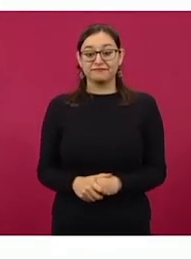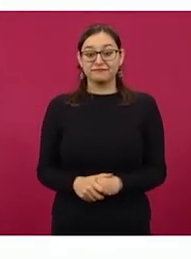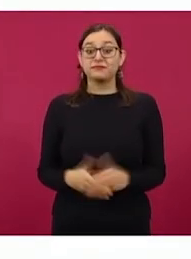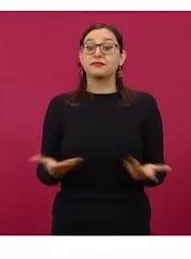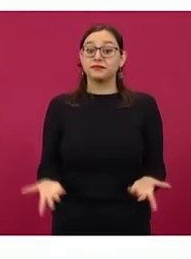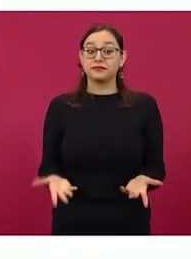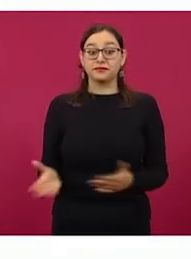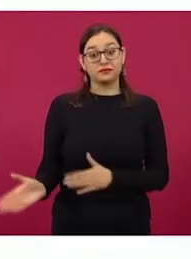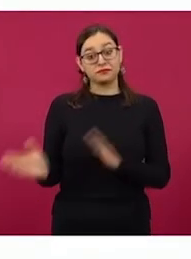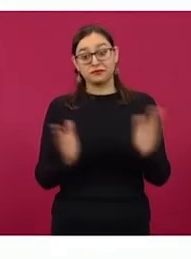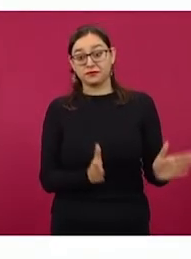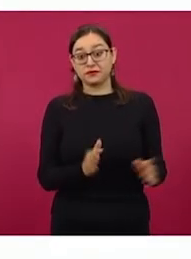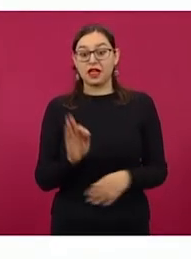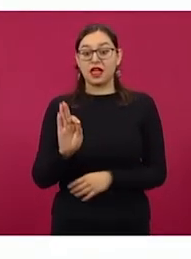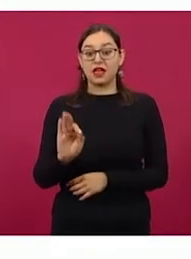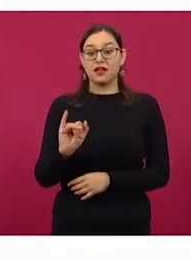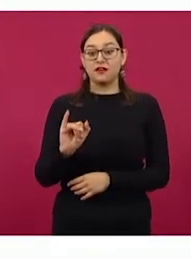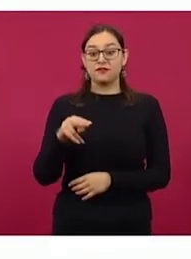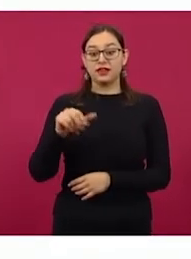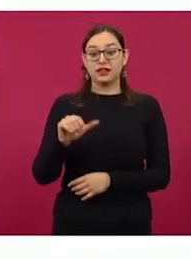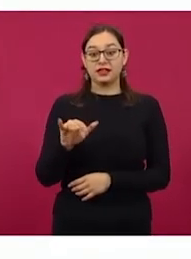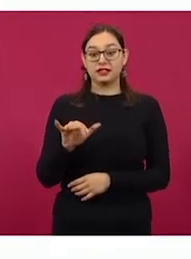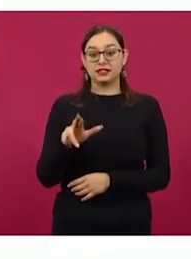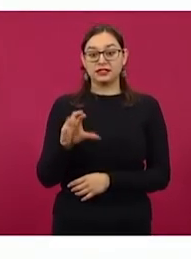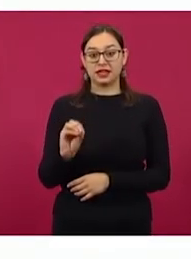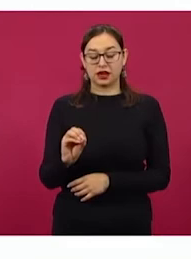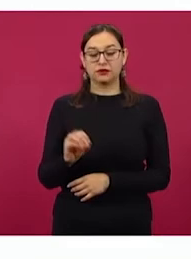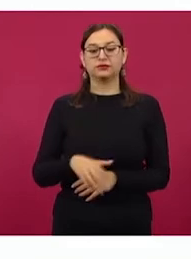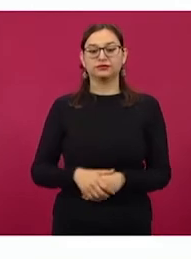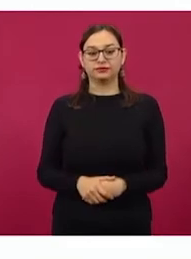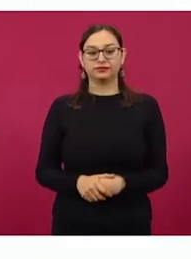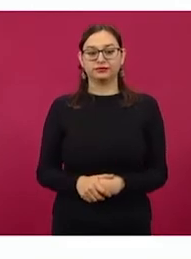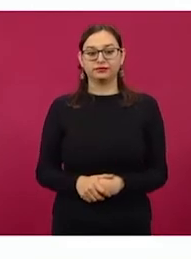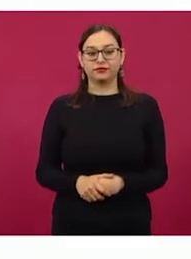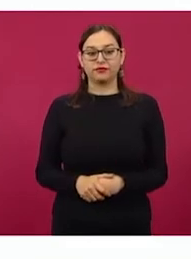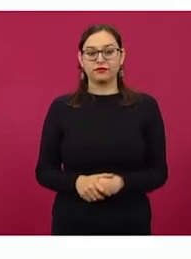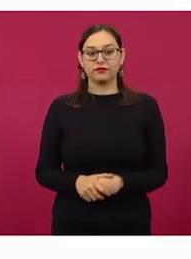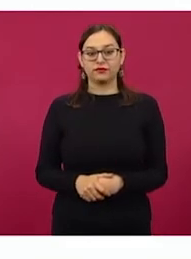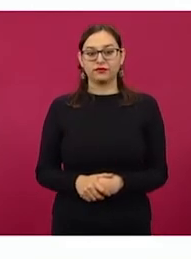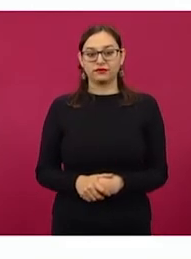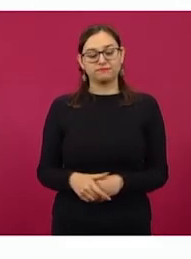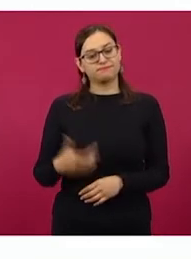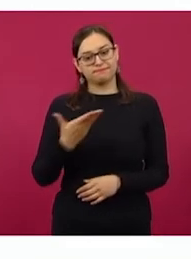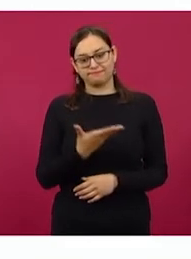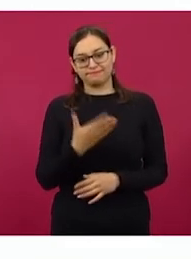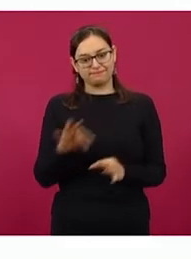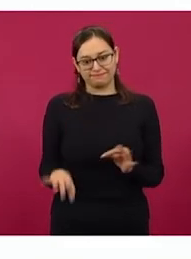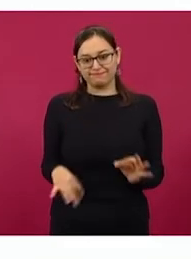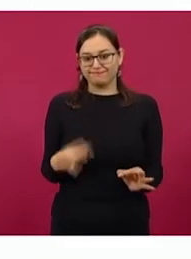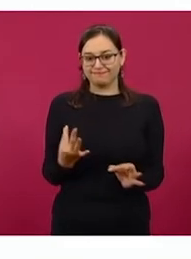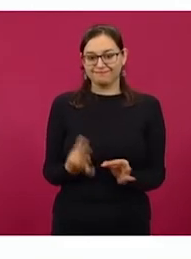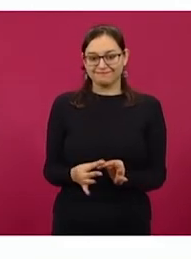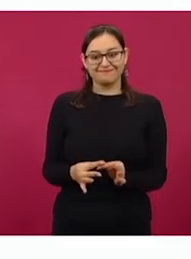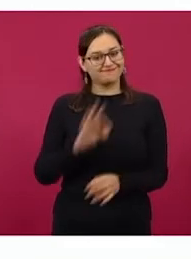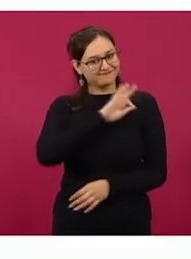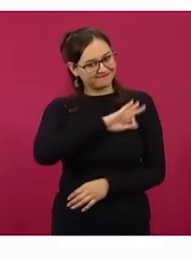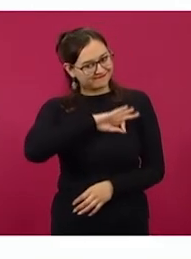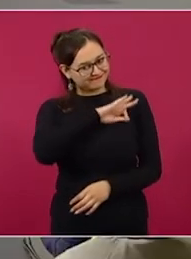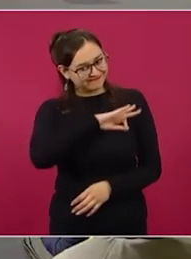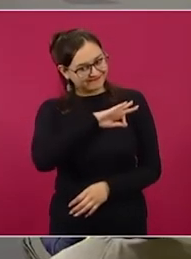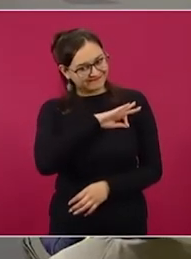la del financiero, perdón. Ah, esta es la del financiero. Y es cuanto, señor presidente. Felicidades.